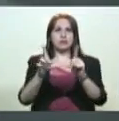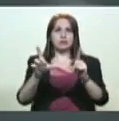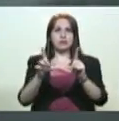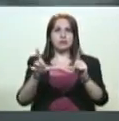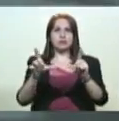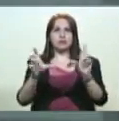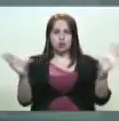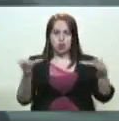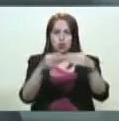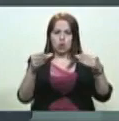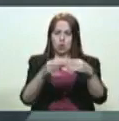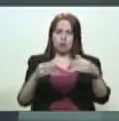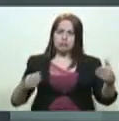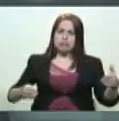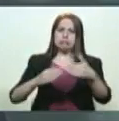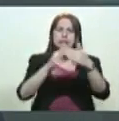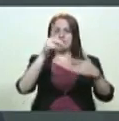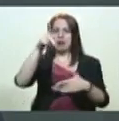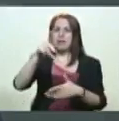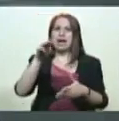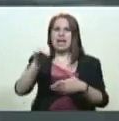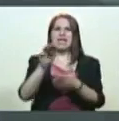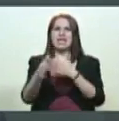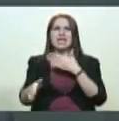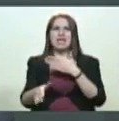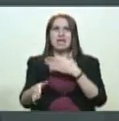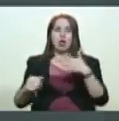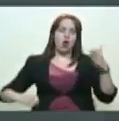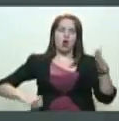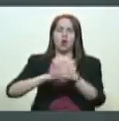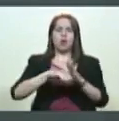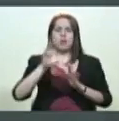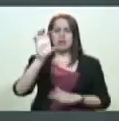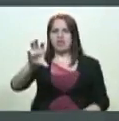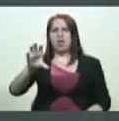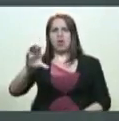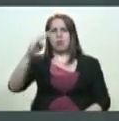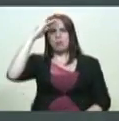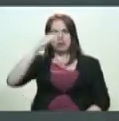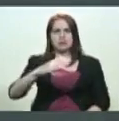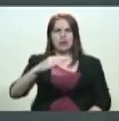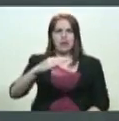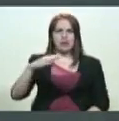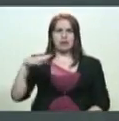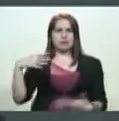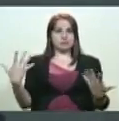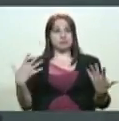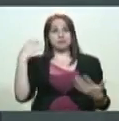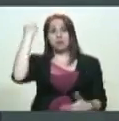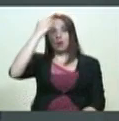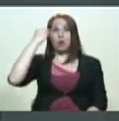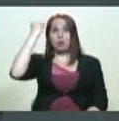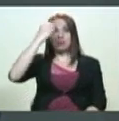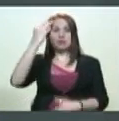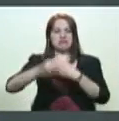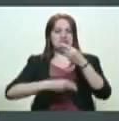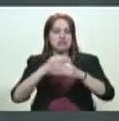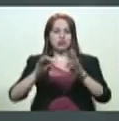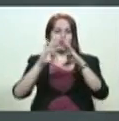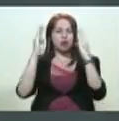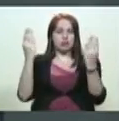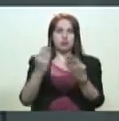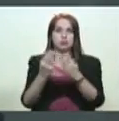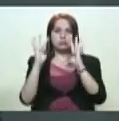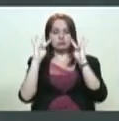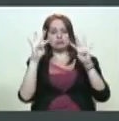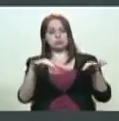fuerte Paramacay, se trató de impulsar una matriz de un golpe de Estado de las fuerzas militares. ¿Cuál es la opinión y cómo ha cobrado esto en el mundo cuando